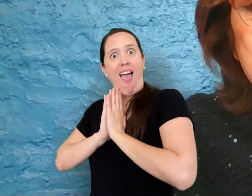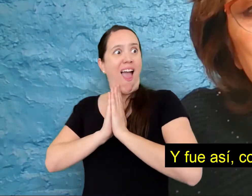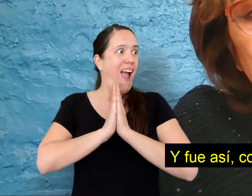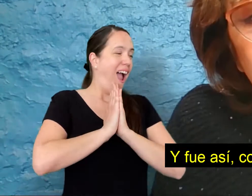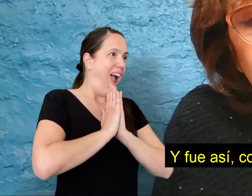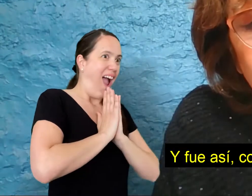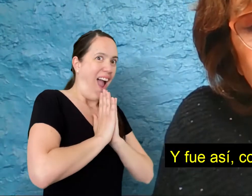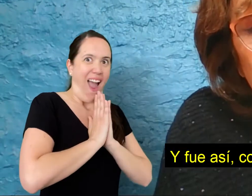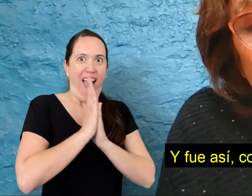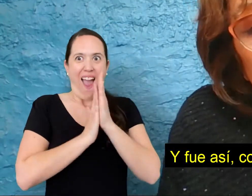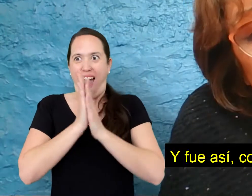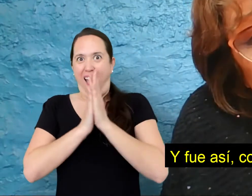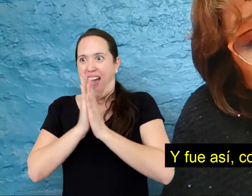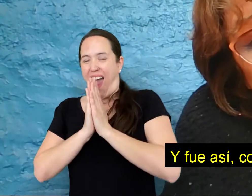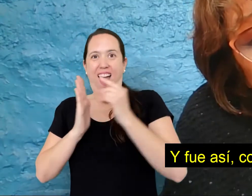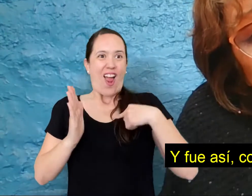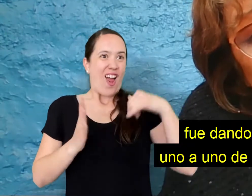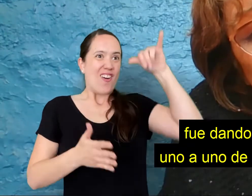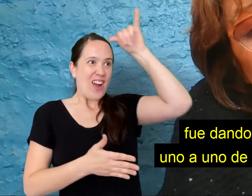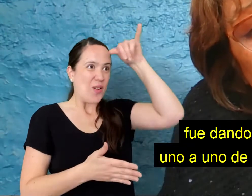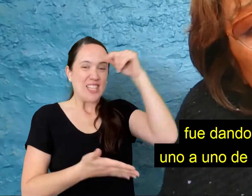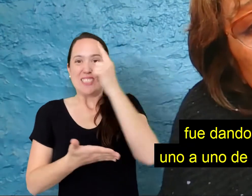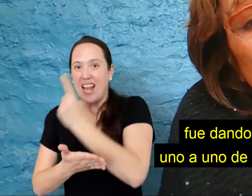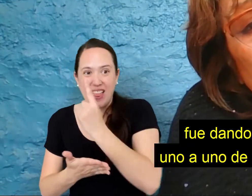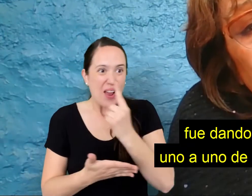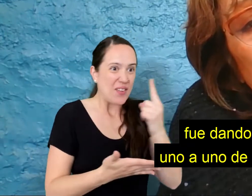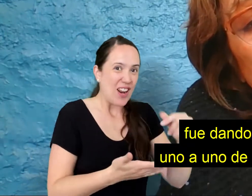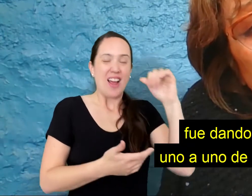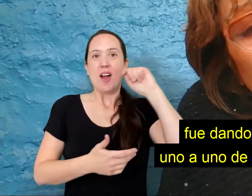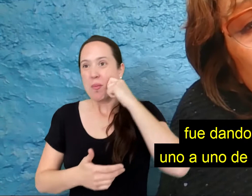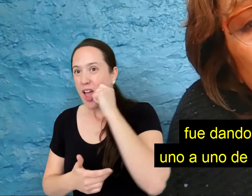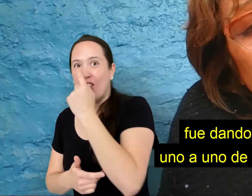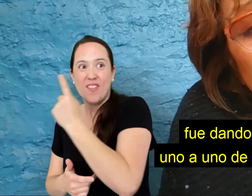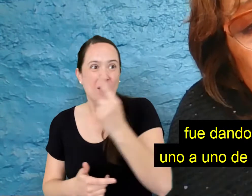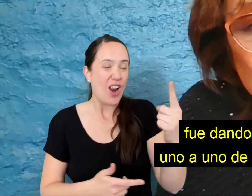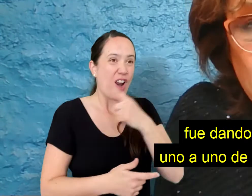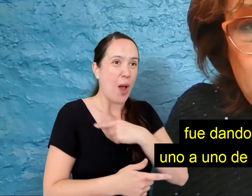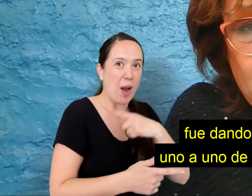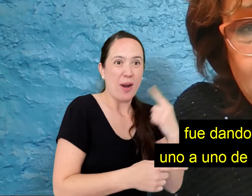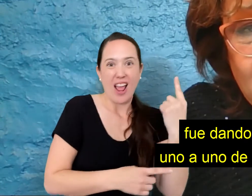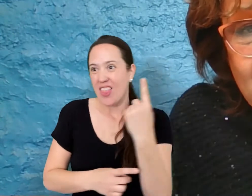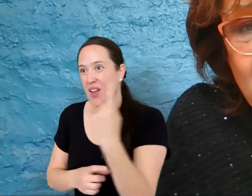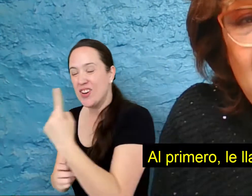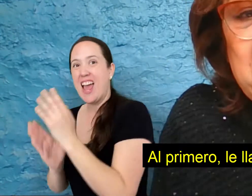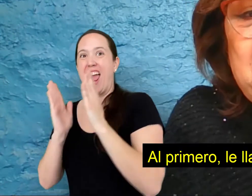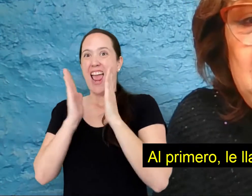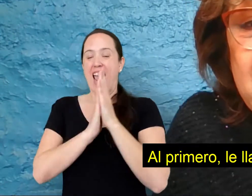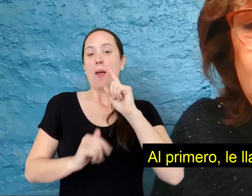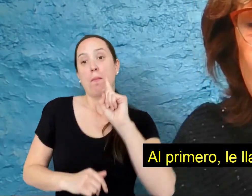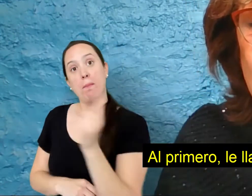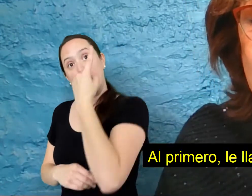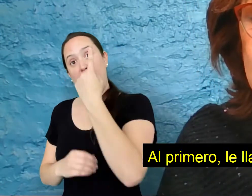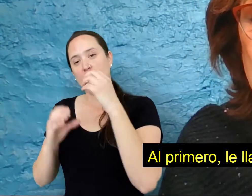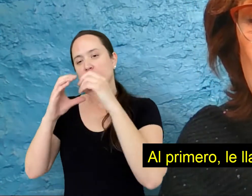Y fue así, como el sol, el sol fue dando nombre uno a uno de sus amigos. Al